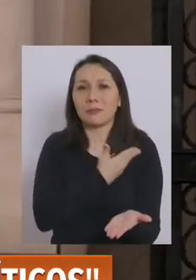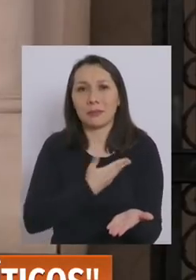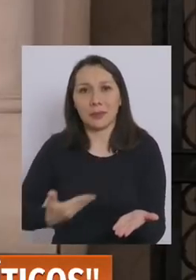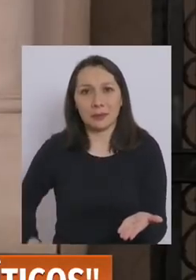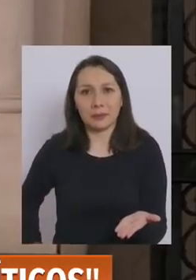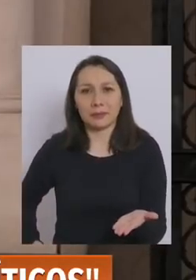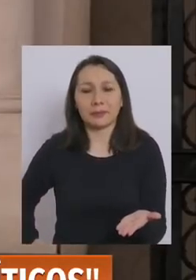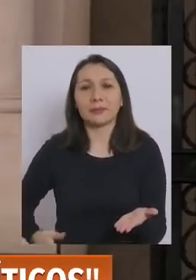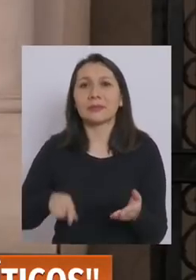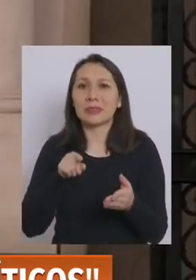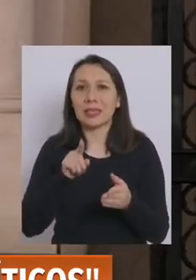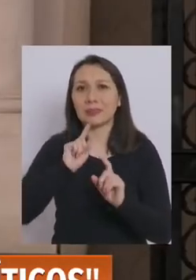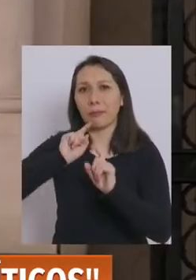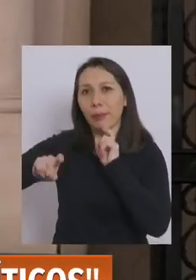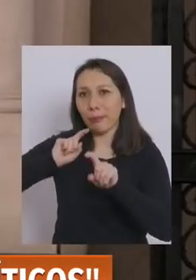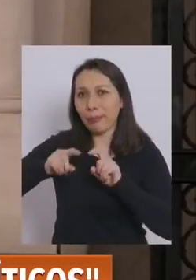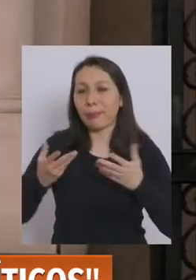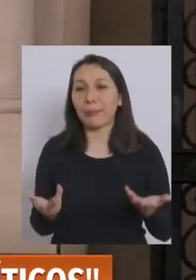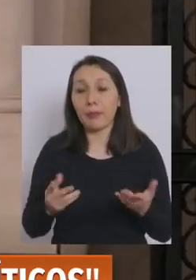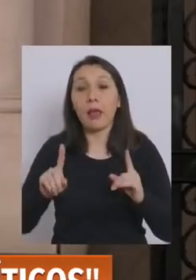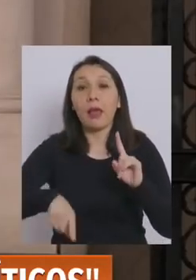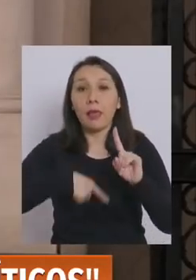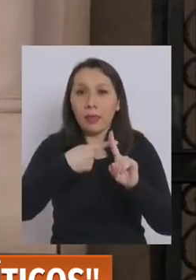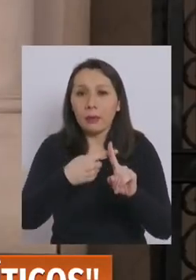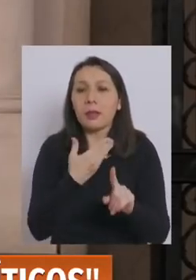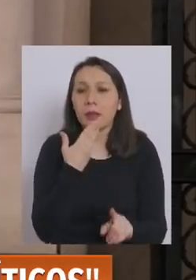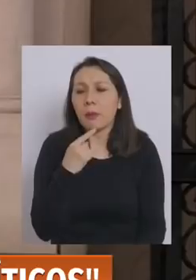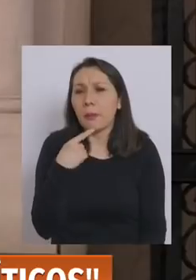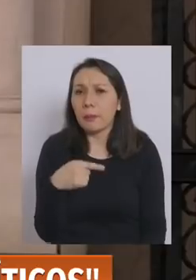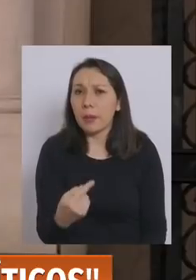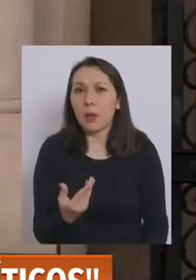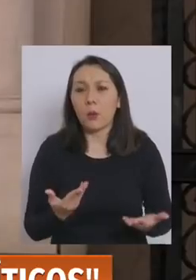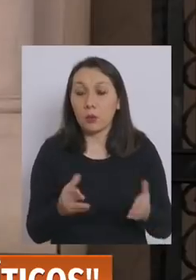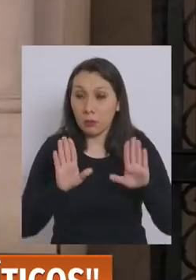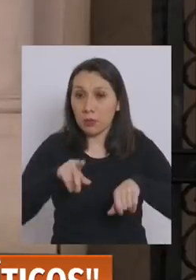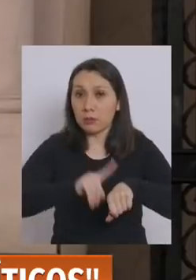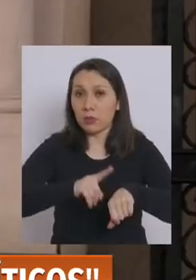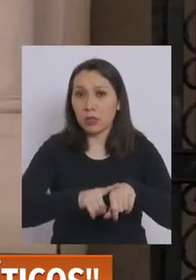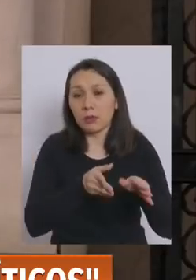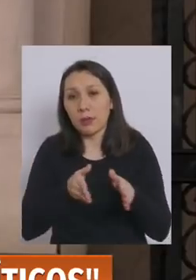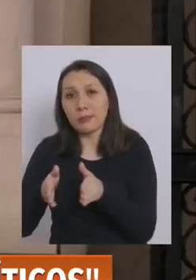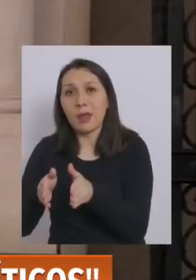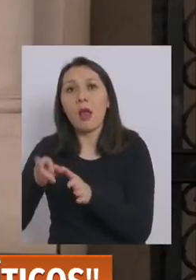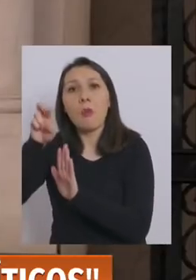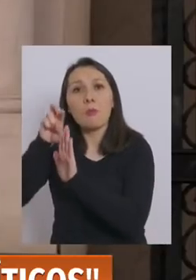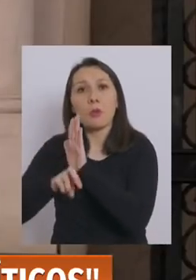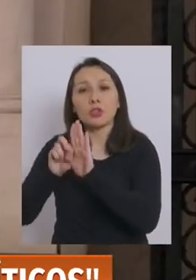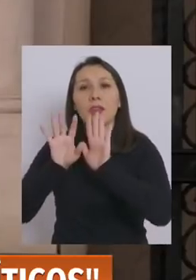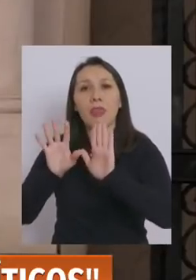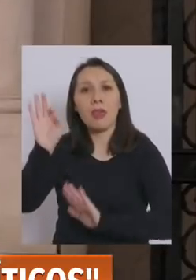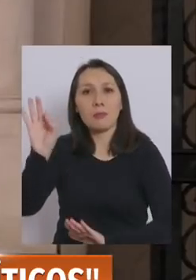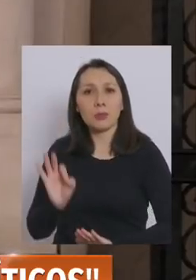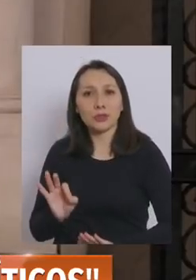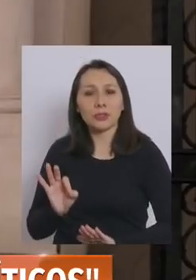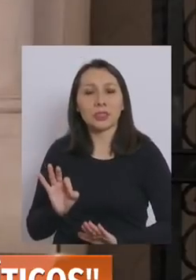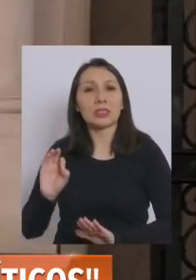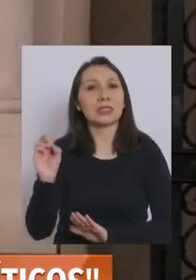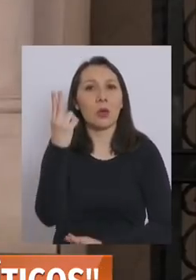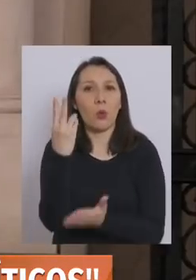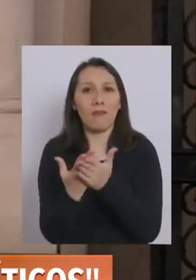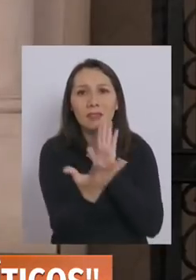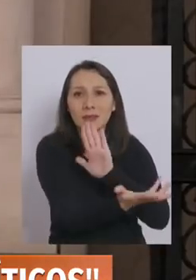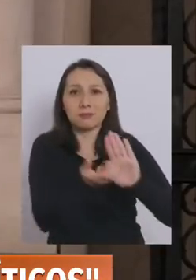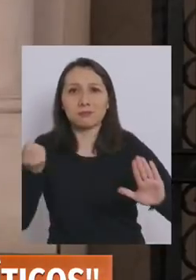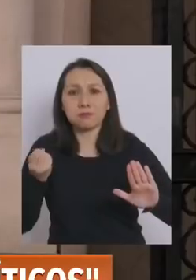a esas críticas? Y además, preguntarle en paralelo por el proyecto del 10%, el segundo